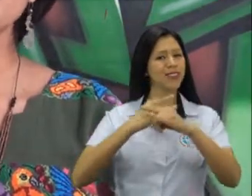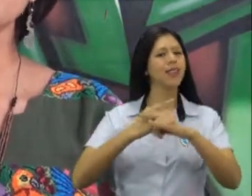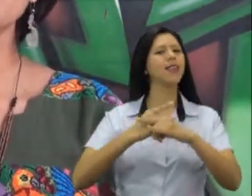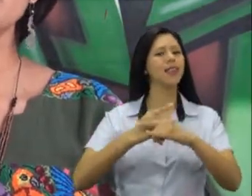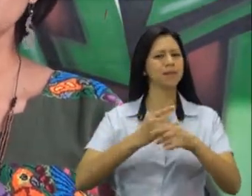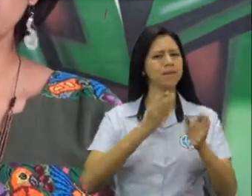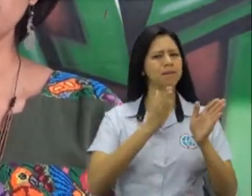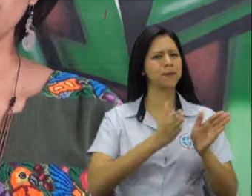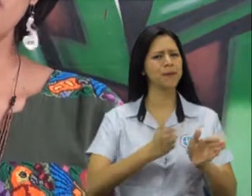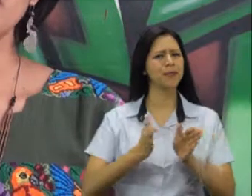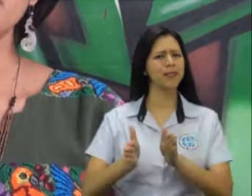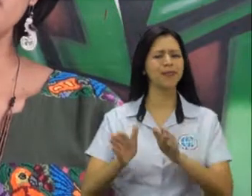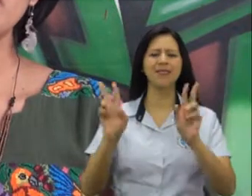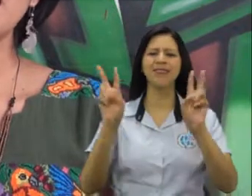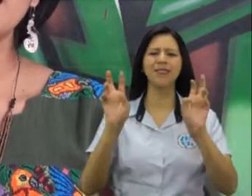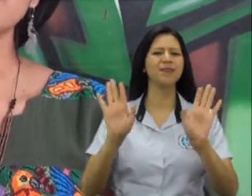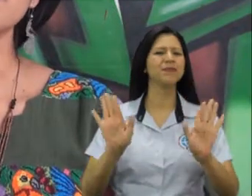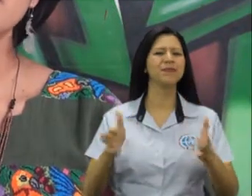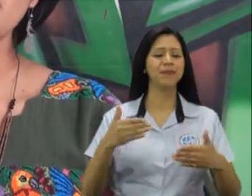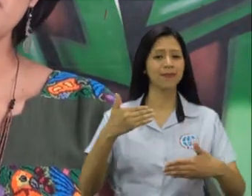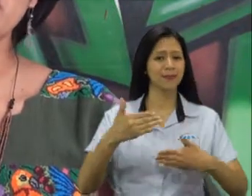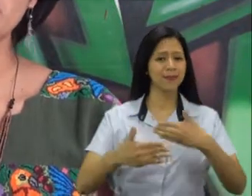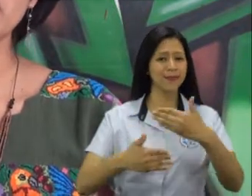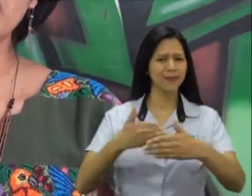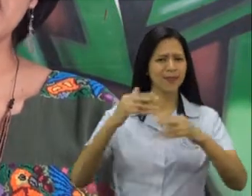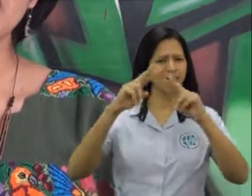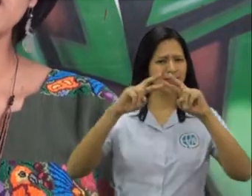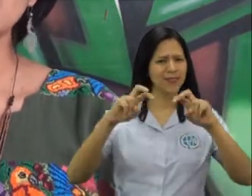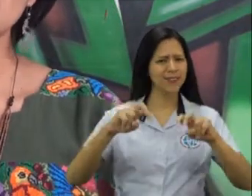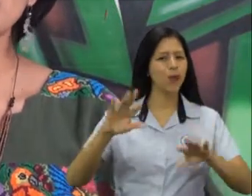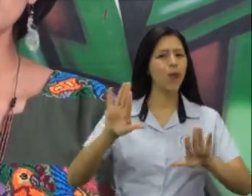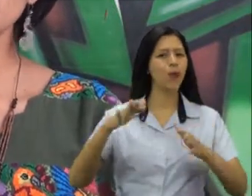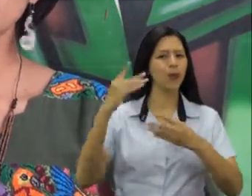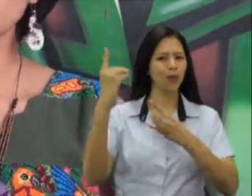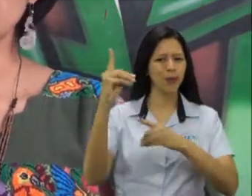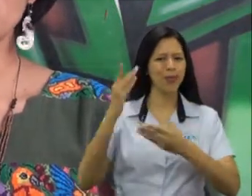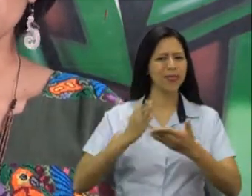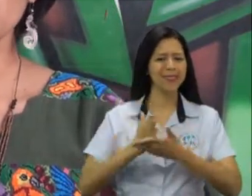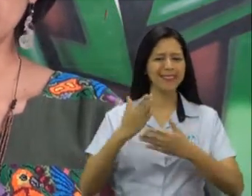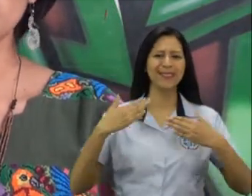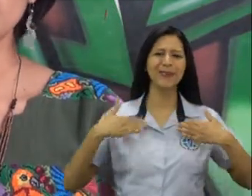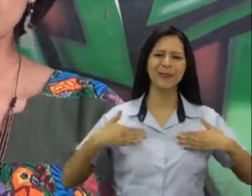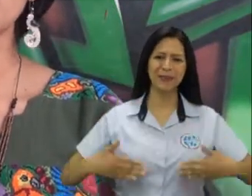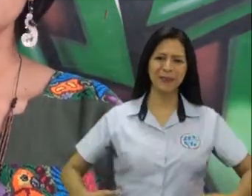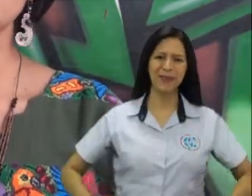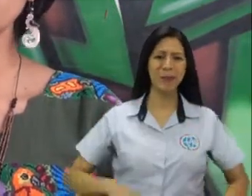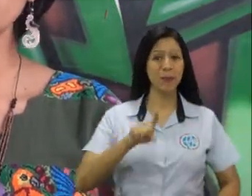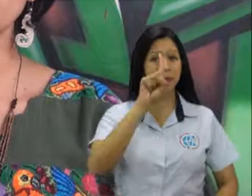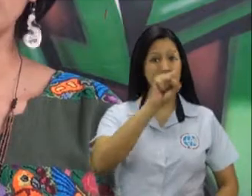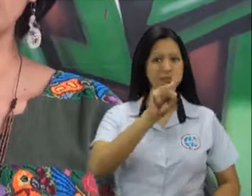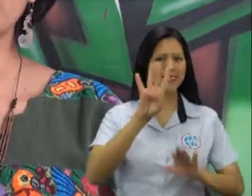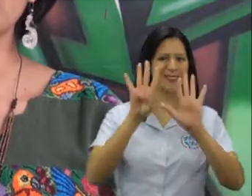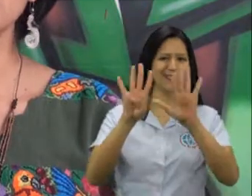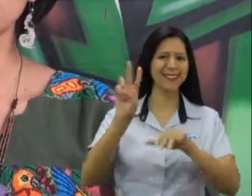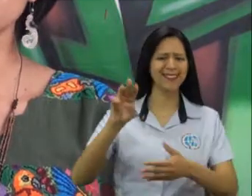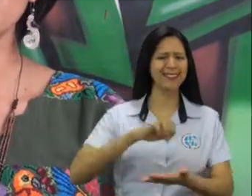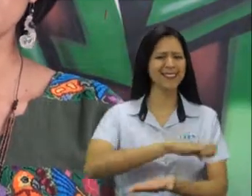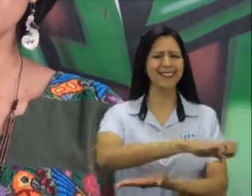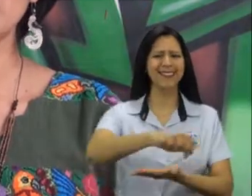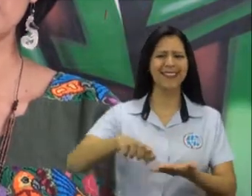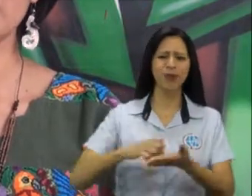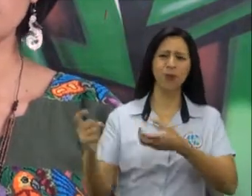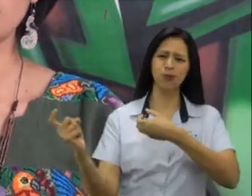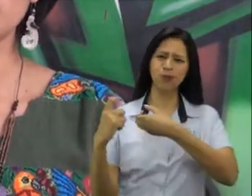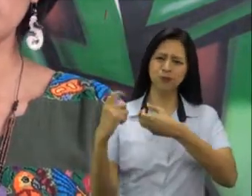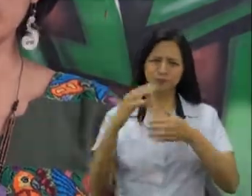es un proceso único que implica la revisión periódica de los registros de los derechos humanos de los 193 Estados